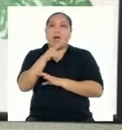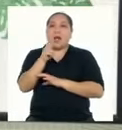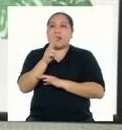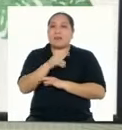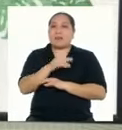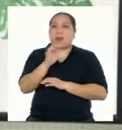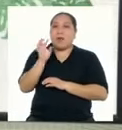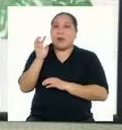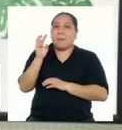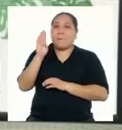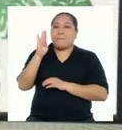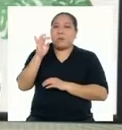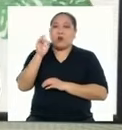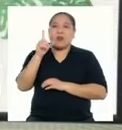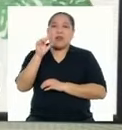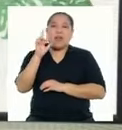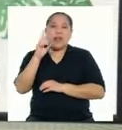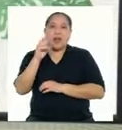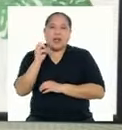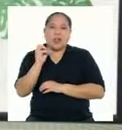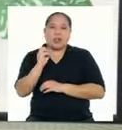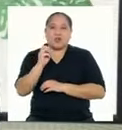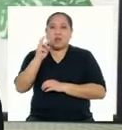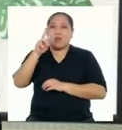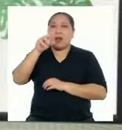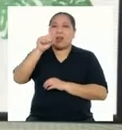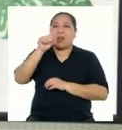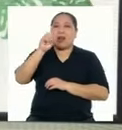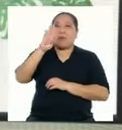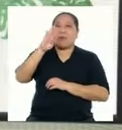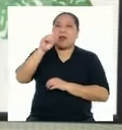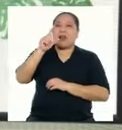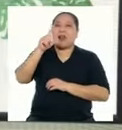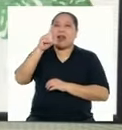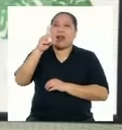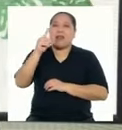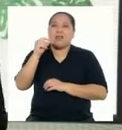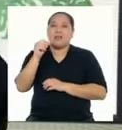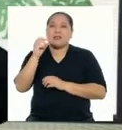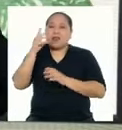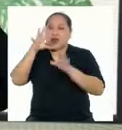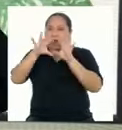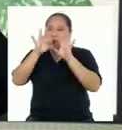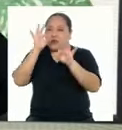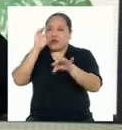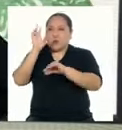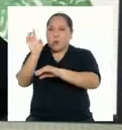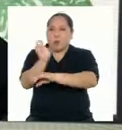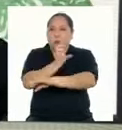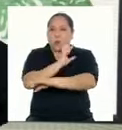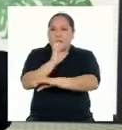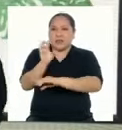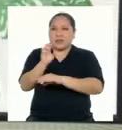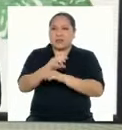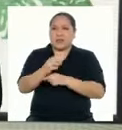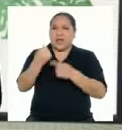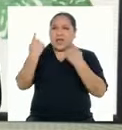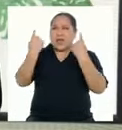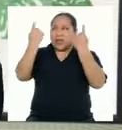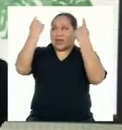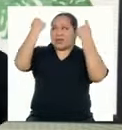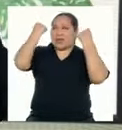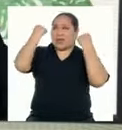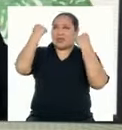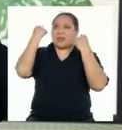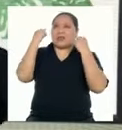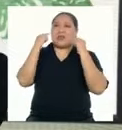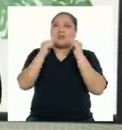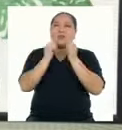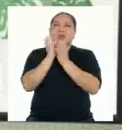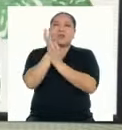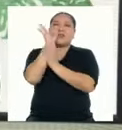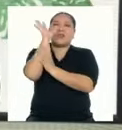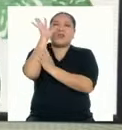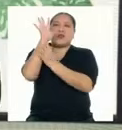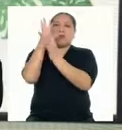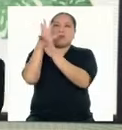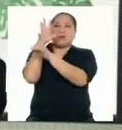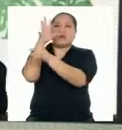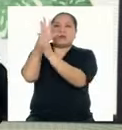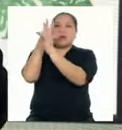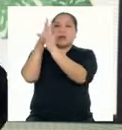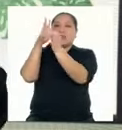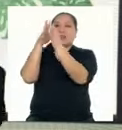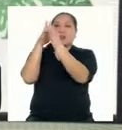baladas Y encontramos que hay poesía en el fondo de ellas Aquí, detrás de mí Hay unas hojas